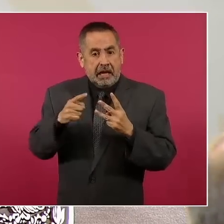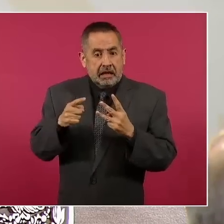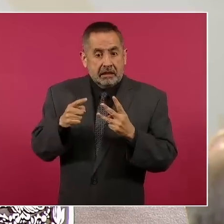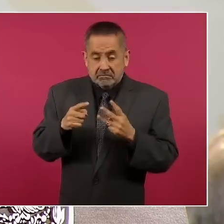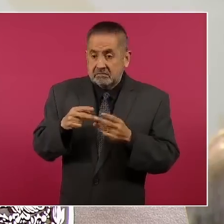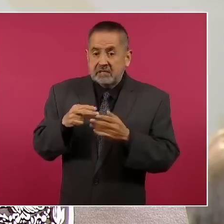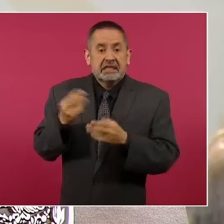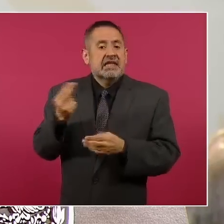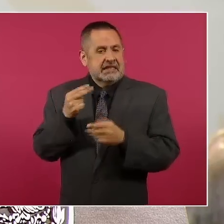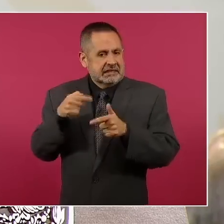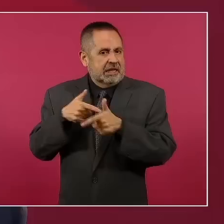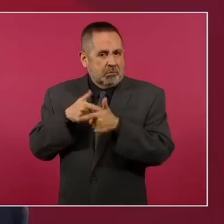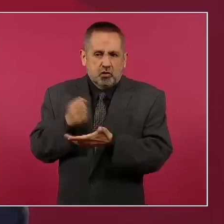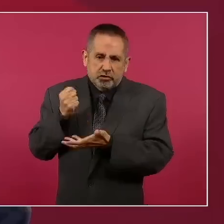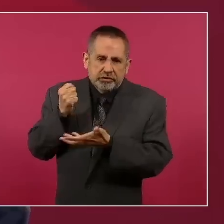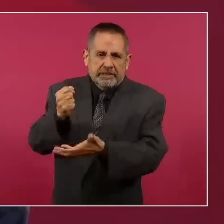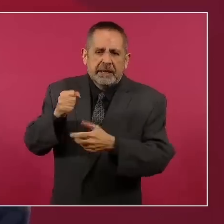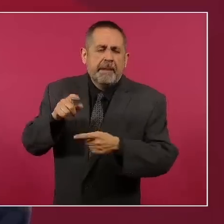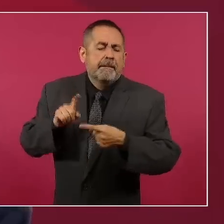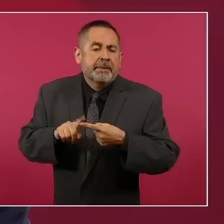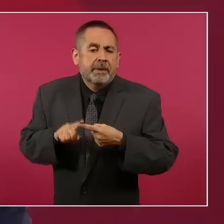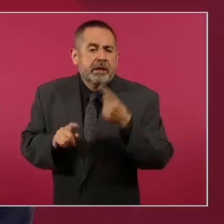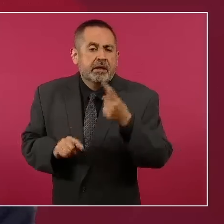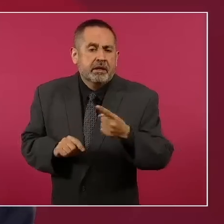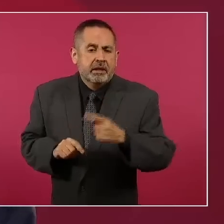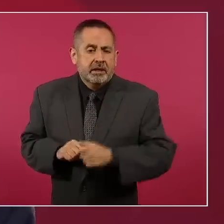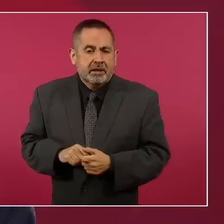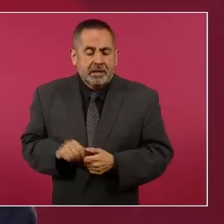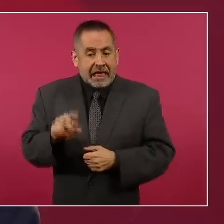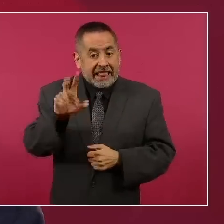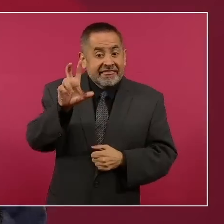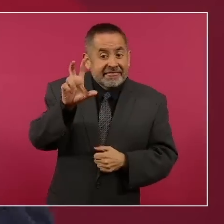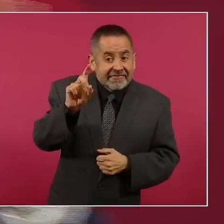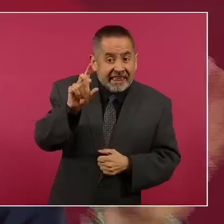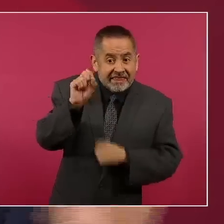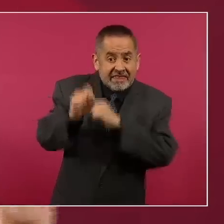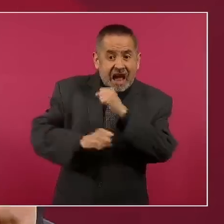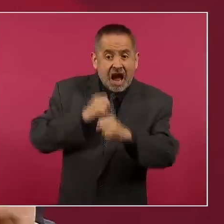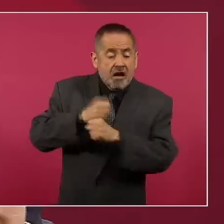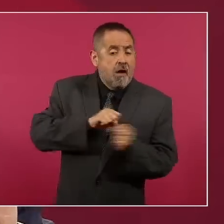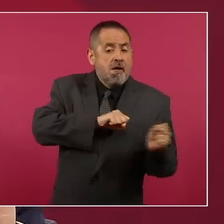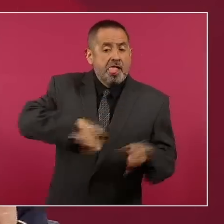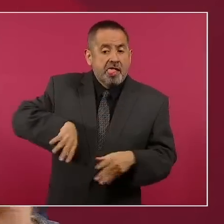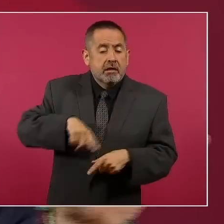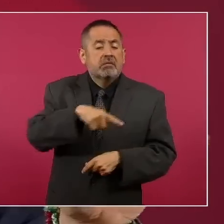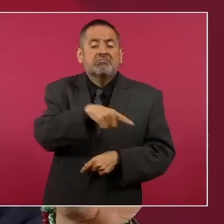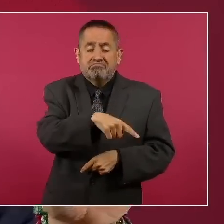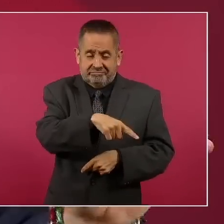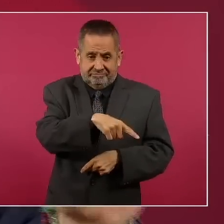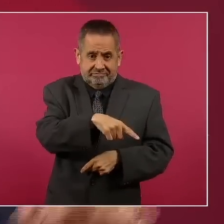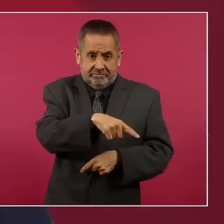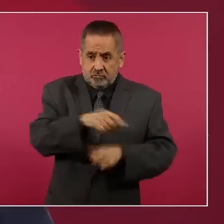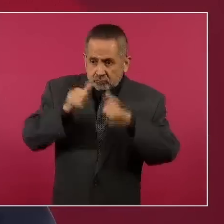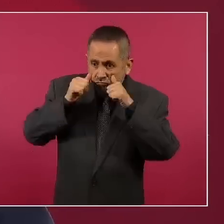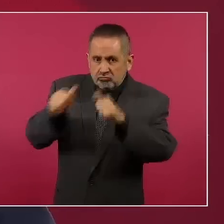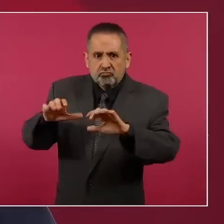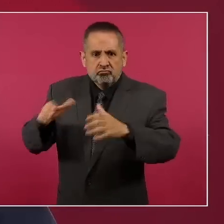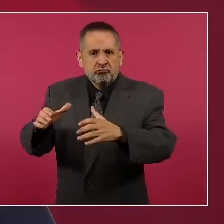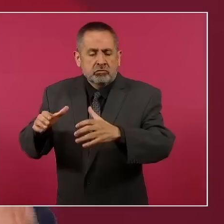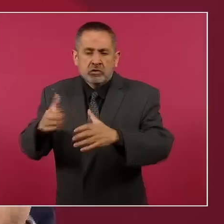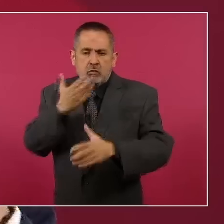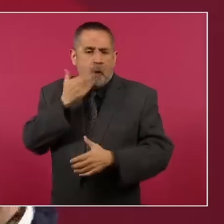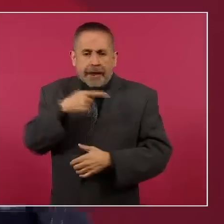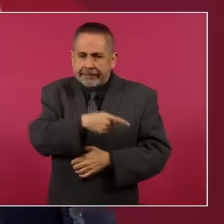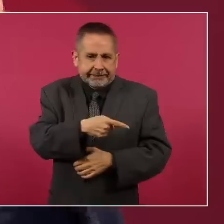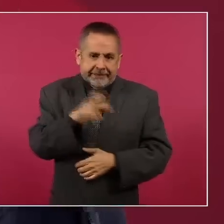seguir invirtiendo. El primero es los 30 años de desatención a la atención primaria de la salud.